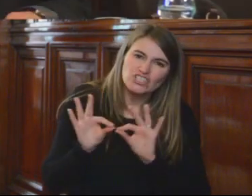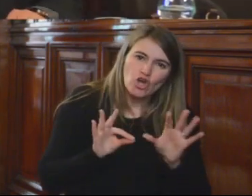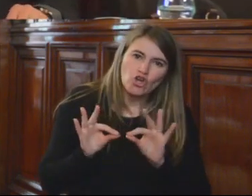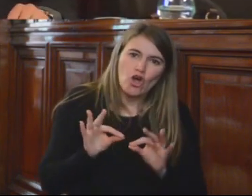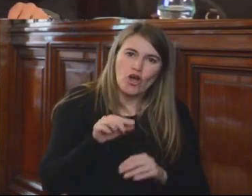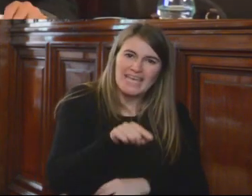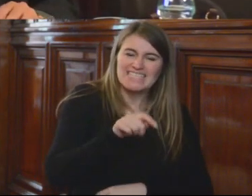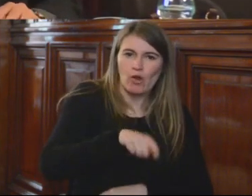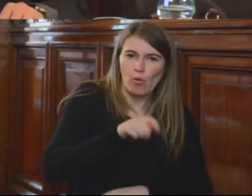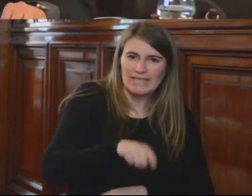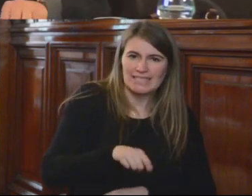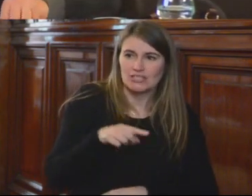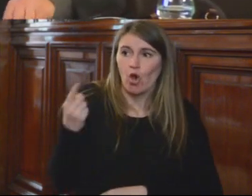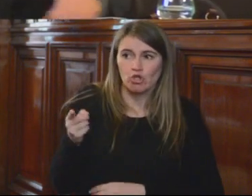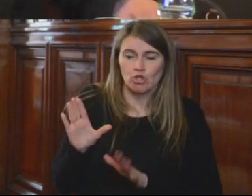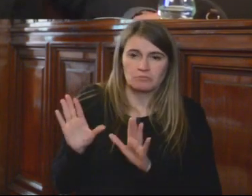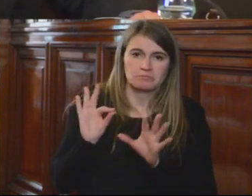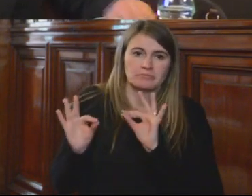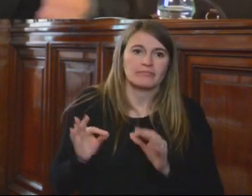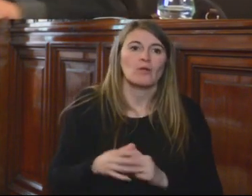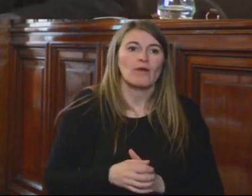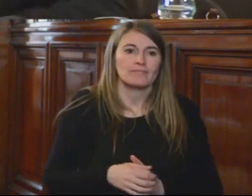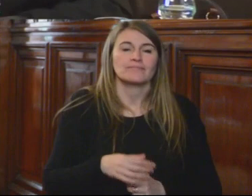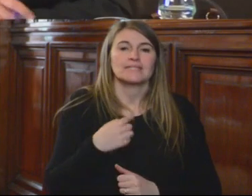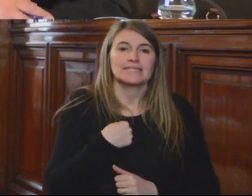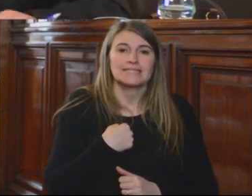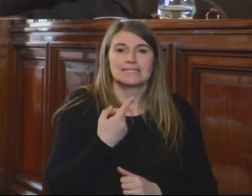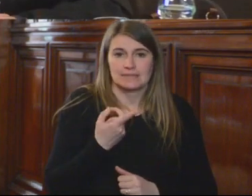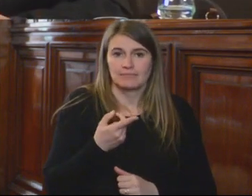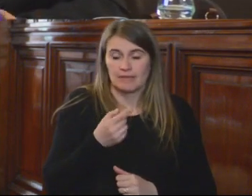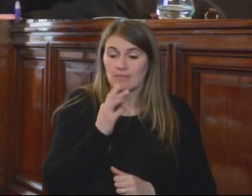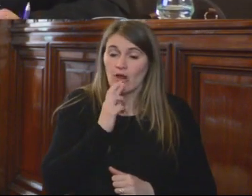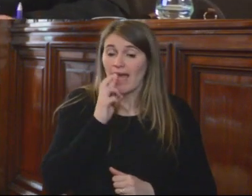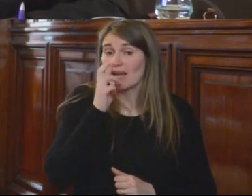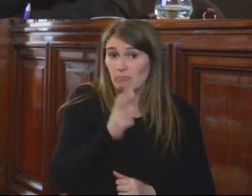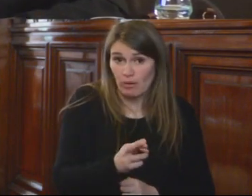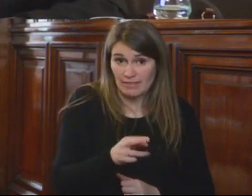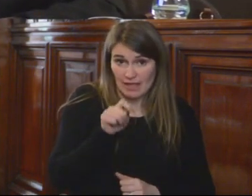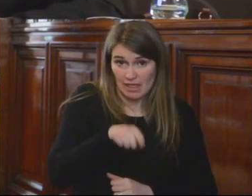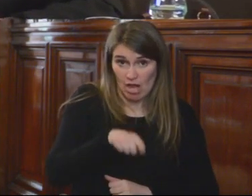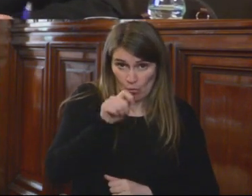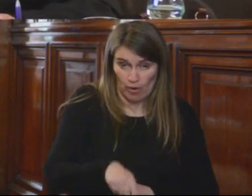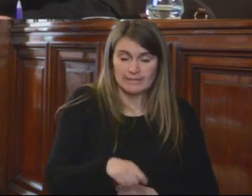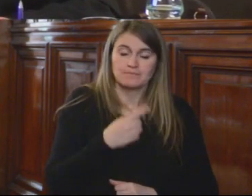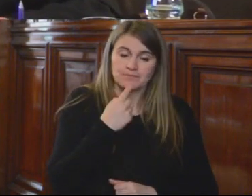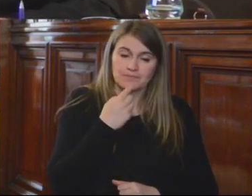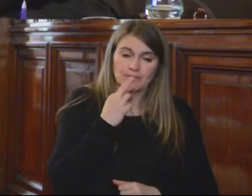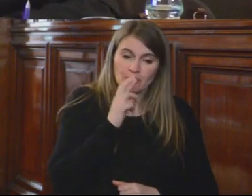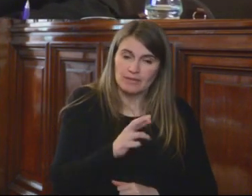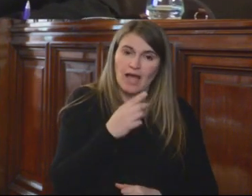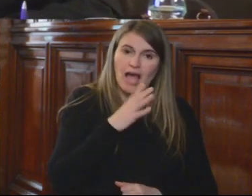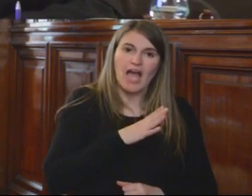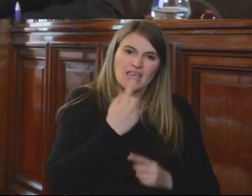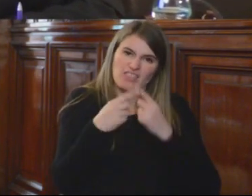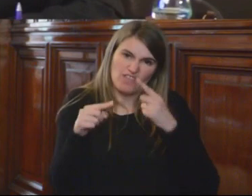otros jueces. Bueno, en realidad las sentencias que emite el Tribunal Constitucional han establecido diversos